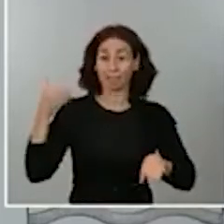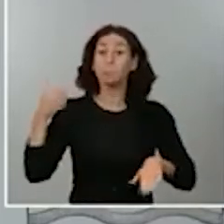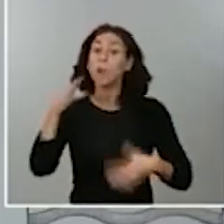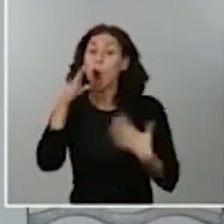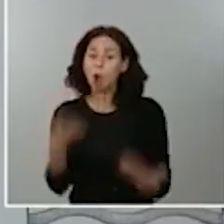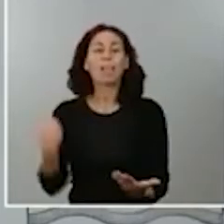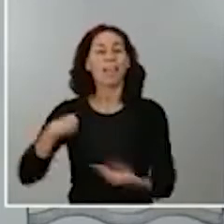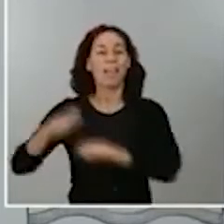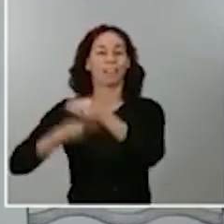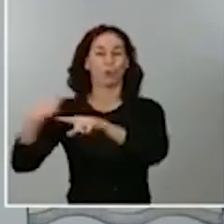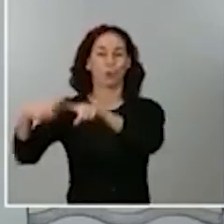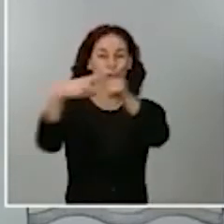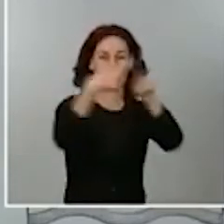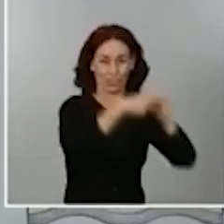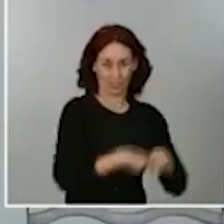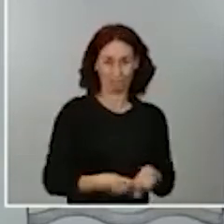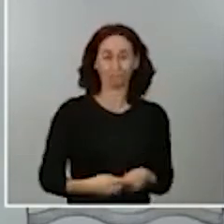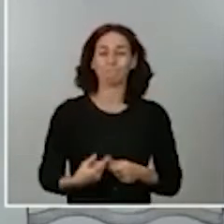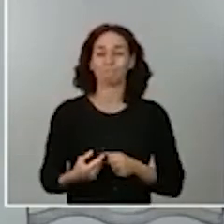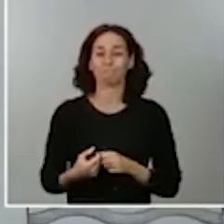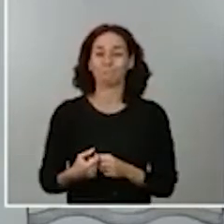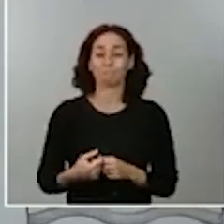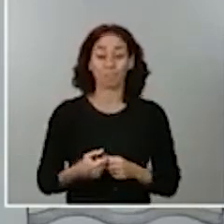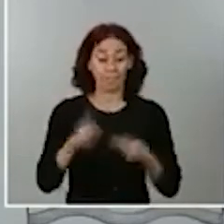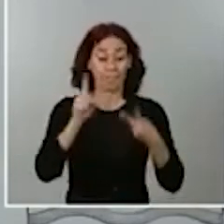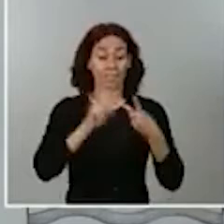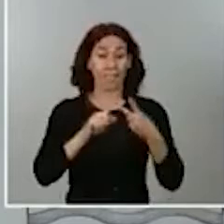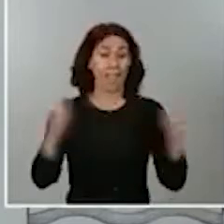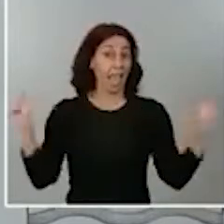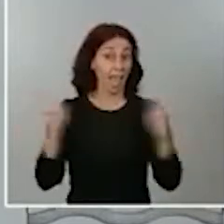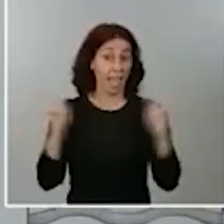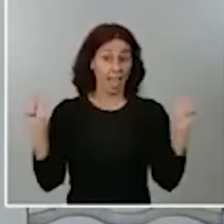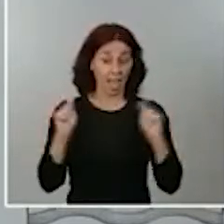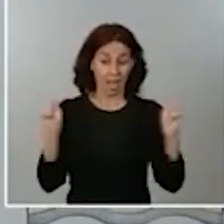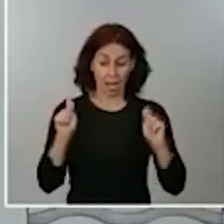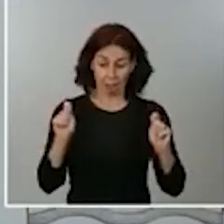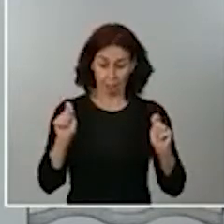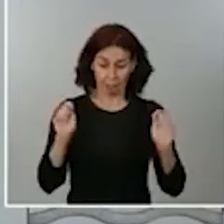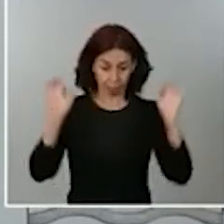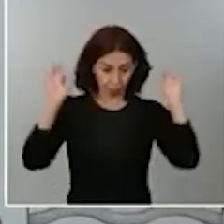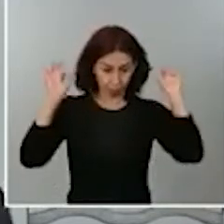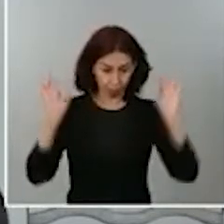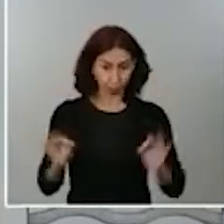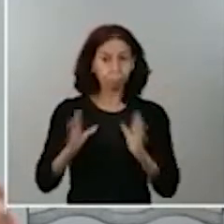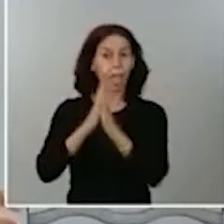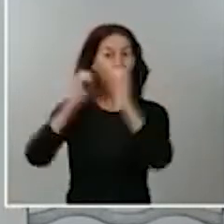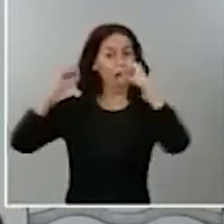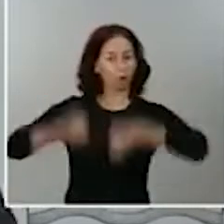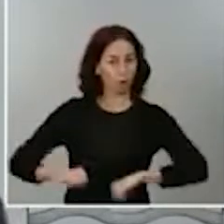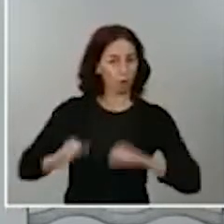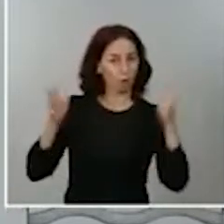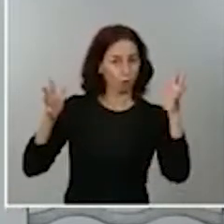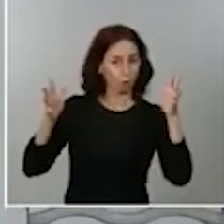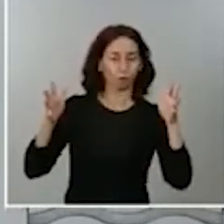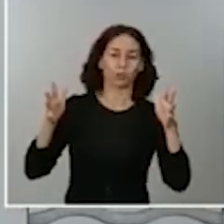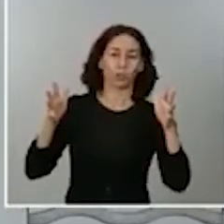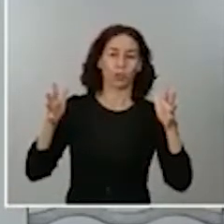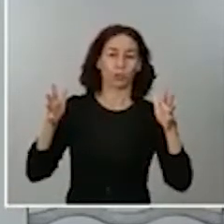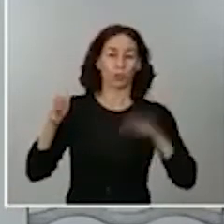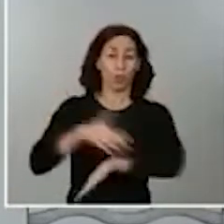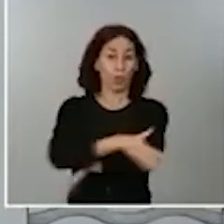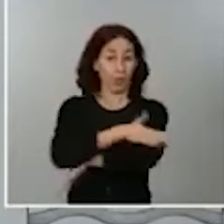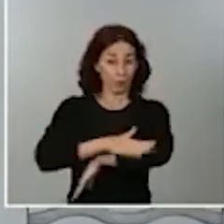Y respecto al estado de alarma, ya le he dicho, con los 15 días que ha acordado hoy el Consejo de Misos, llevaremos 21 días con estas medidas.